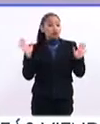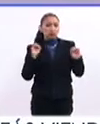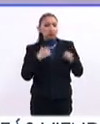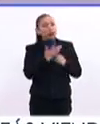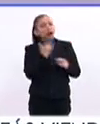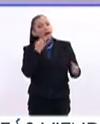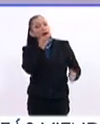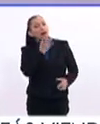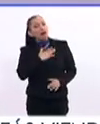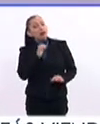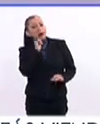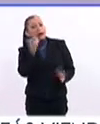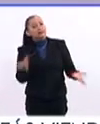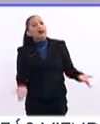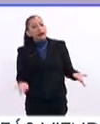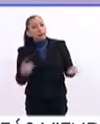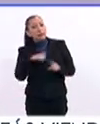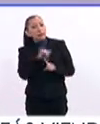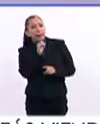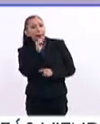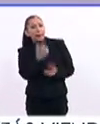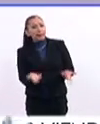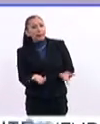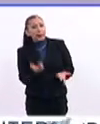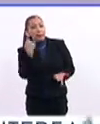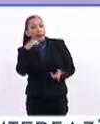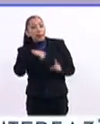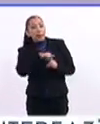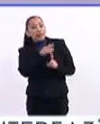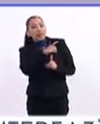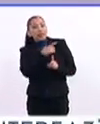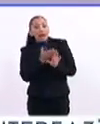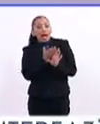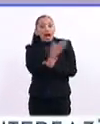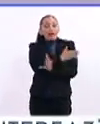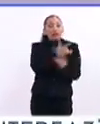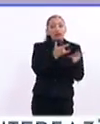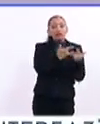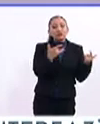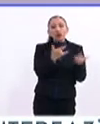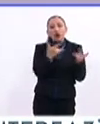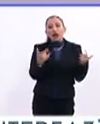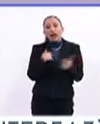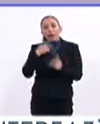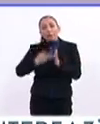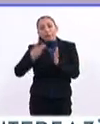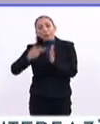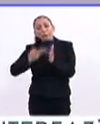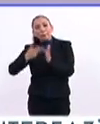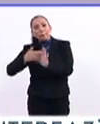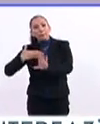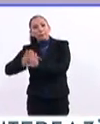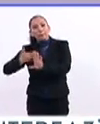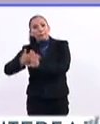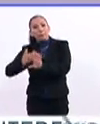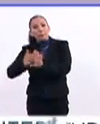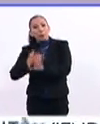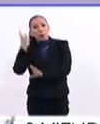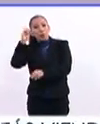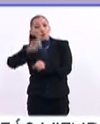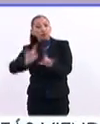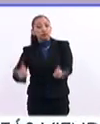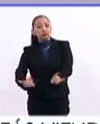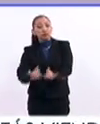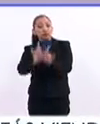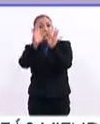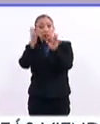no hay antecedentes, no, es bullying. Para que sea bullying tiene que haber habido varias situaciones de agresión. Un día que